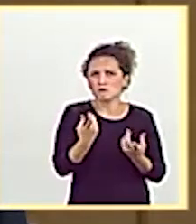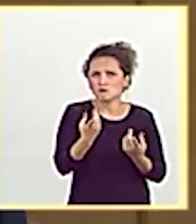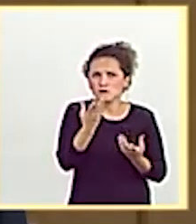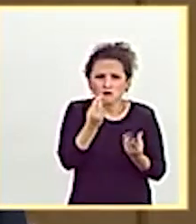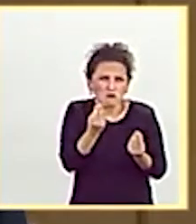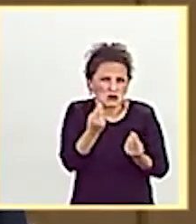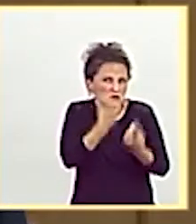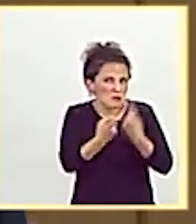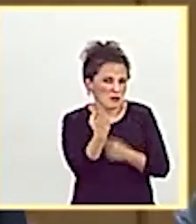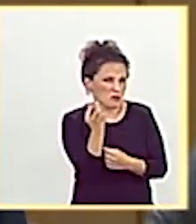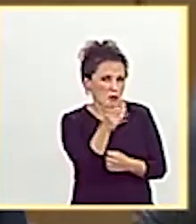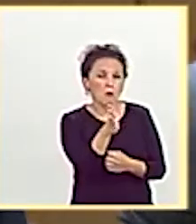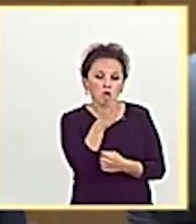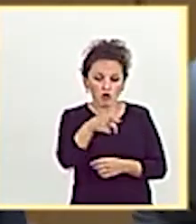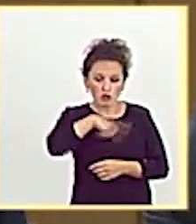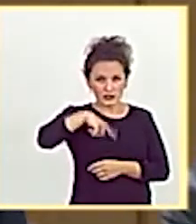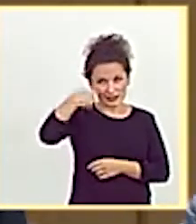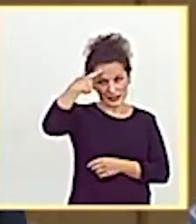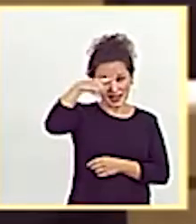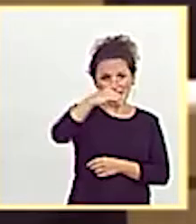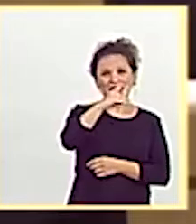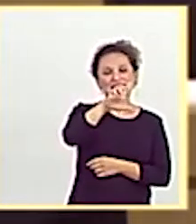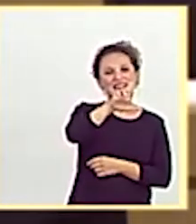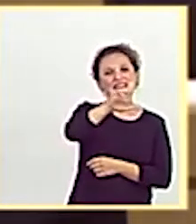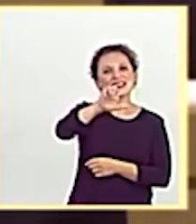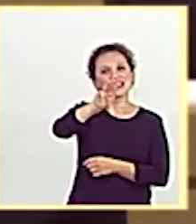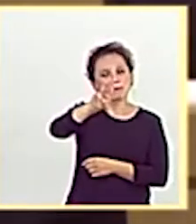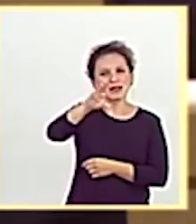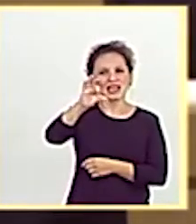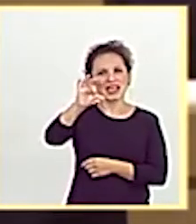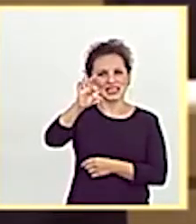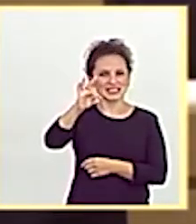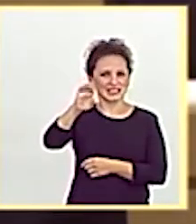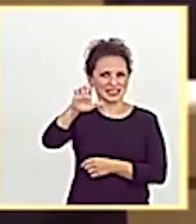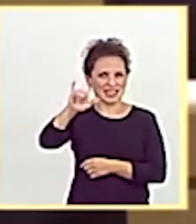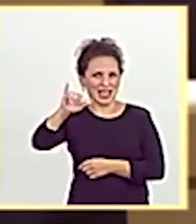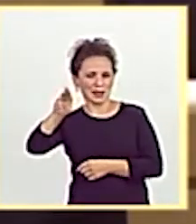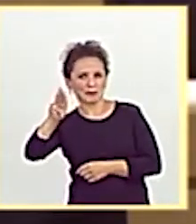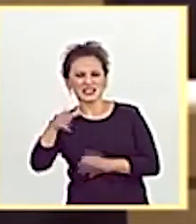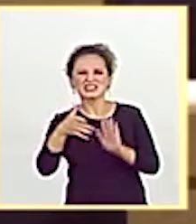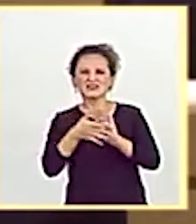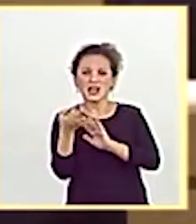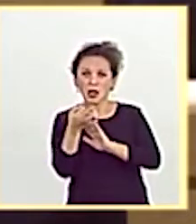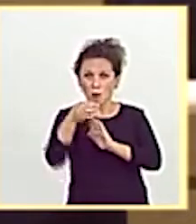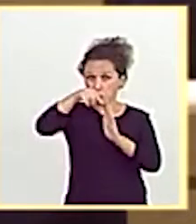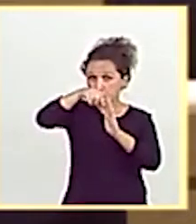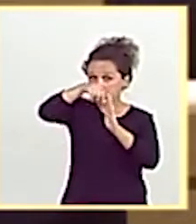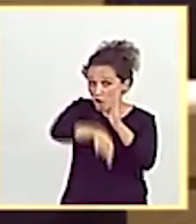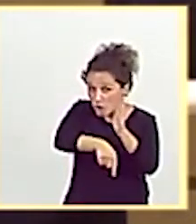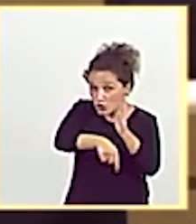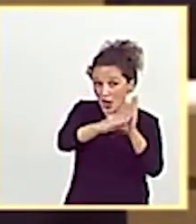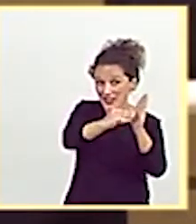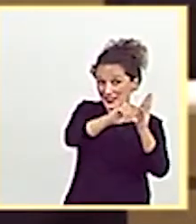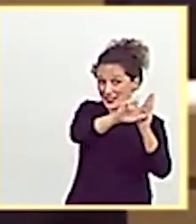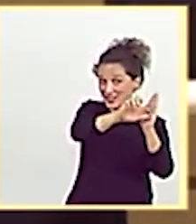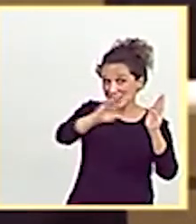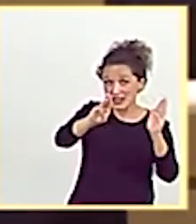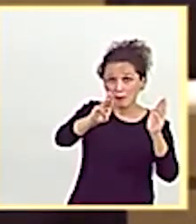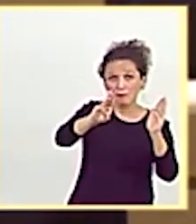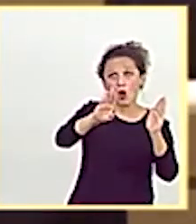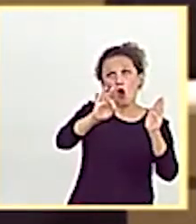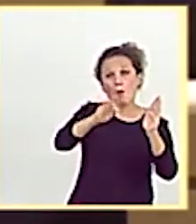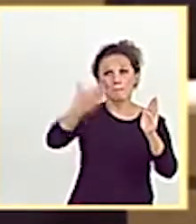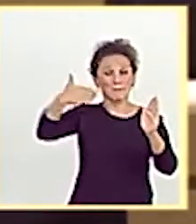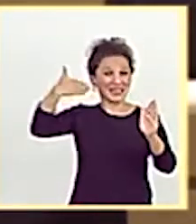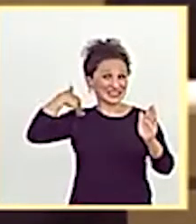por experiencia que existe un Deep State. Un Deep State que, debo decirle, no es ni tan profundo ni tan pasado como usted